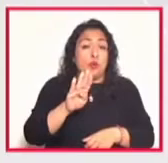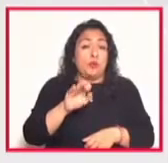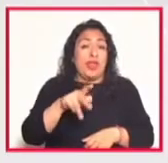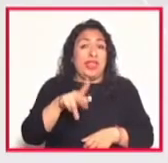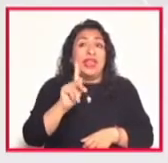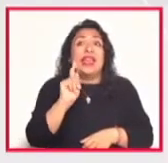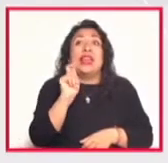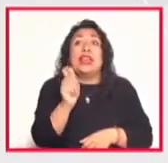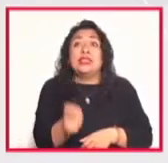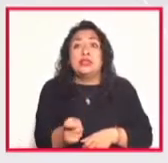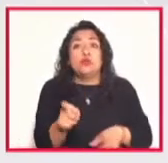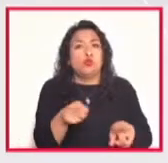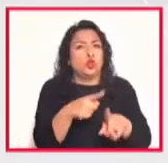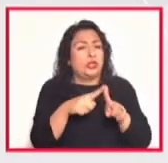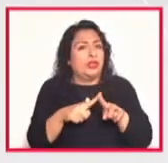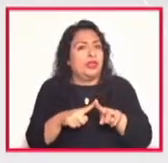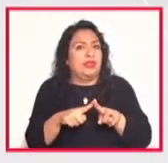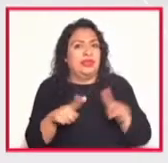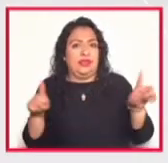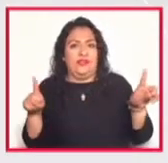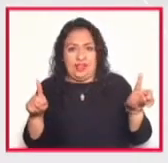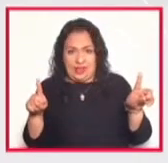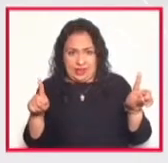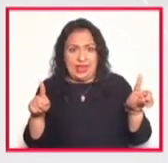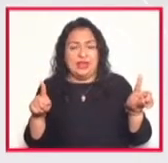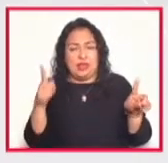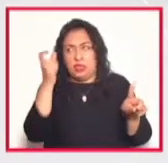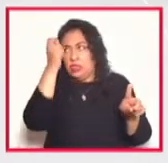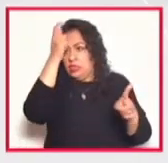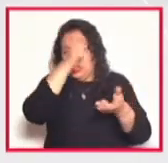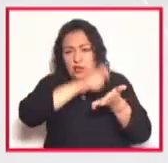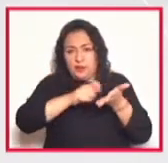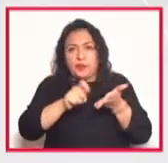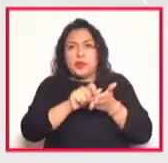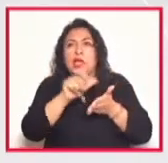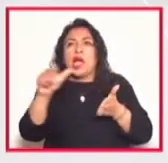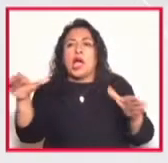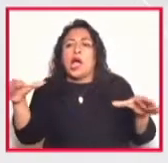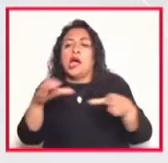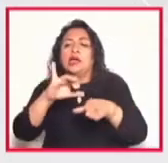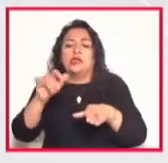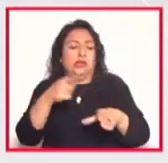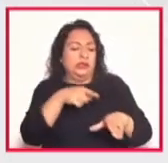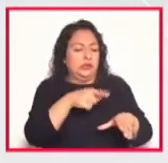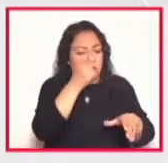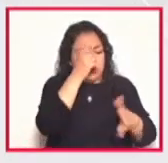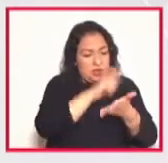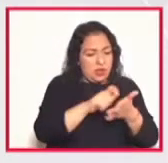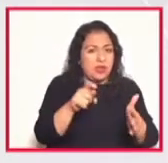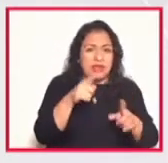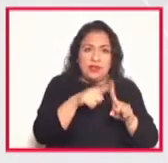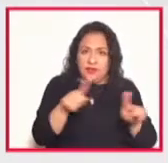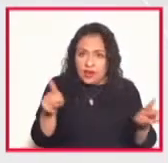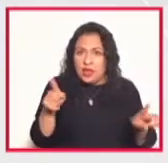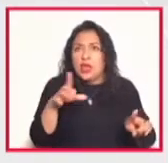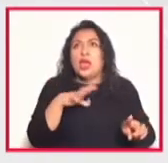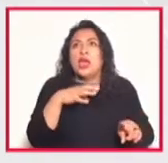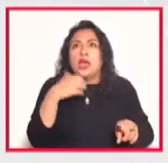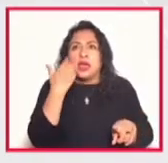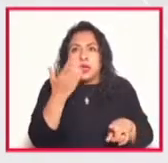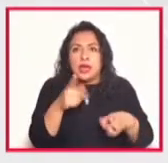música diferente a lo que hacía en un combo de jazz se propuso hacer ballets